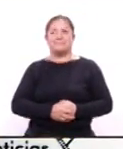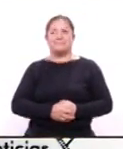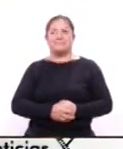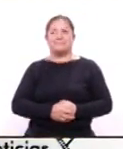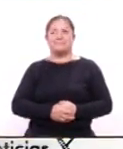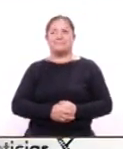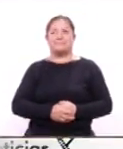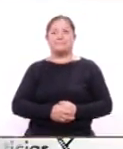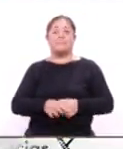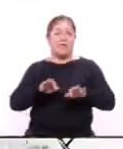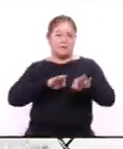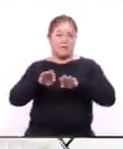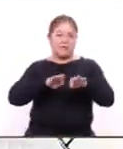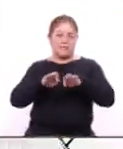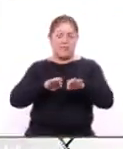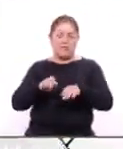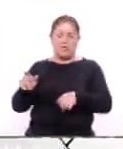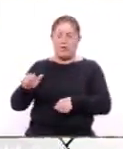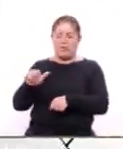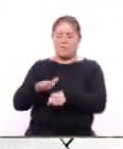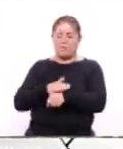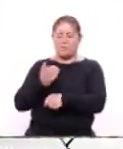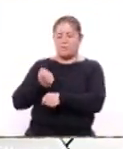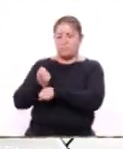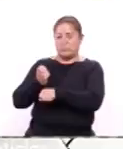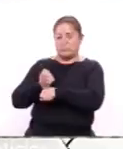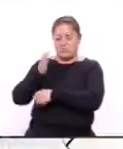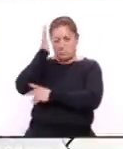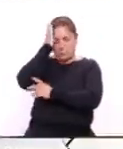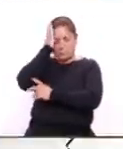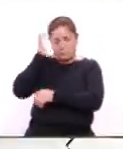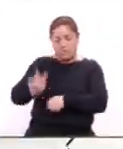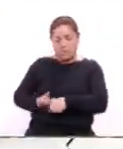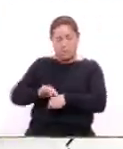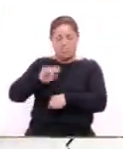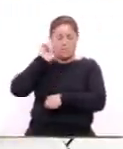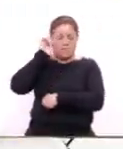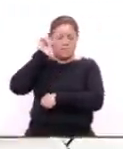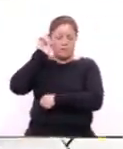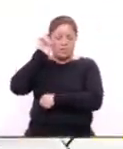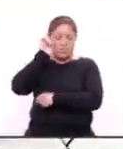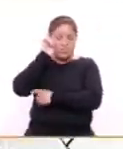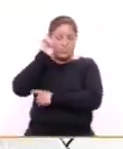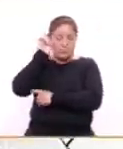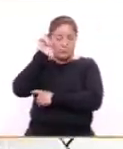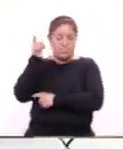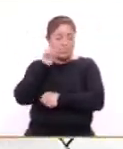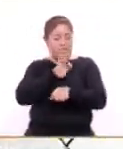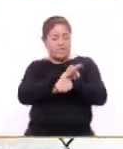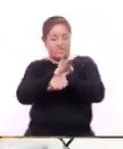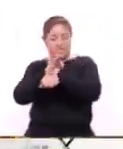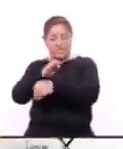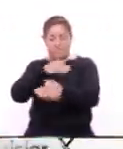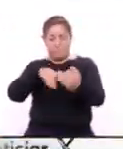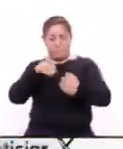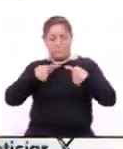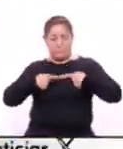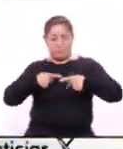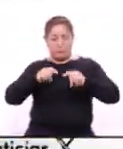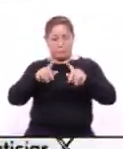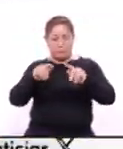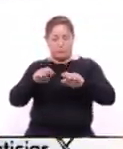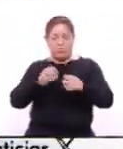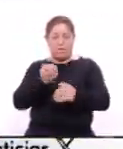Derivado de las acciones implementadas por la administración estatal que encabeza la gobernadora Lorena Cuellar, en favor de las y los trabajadores del estado, la